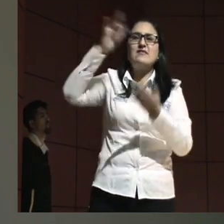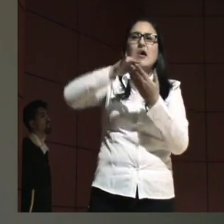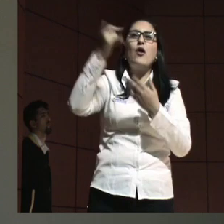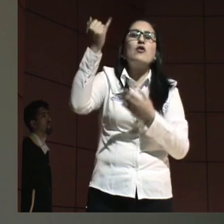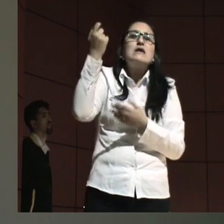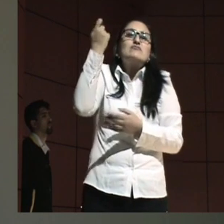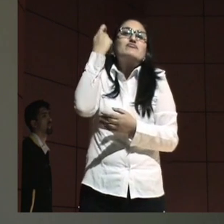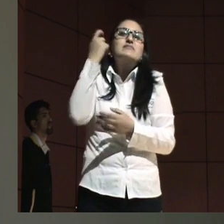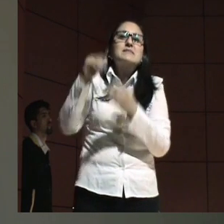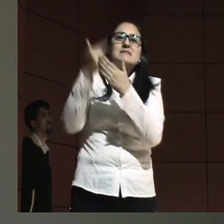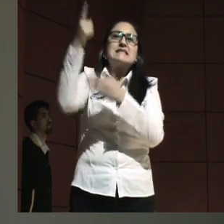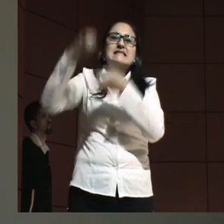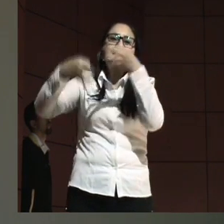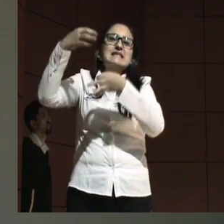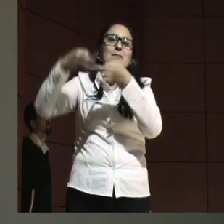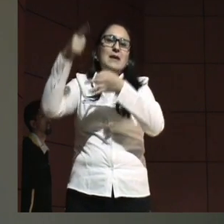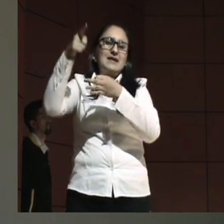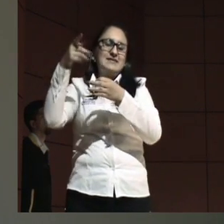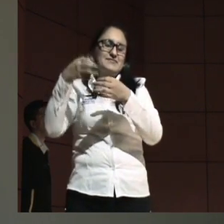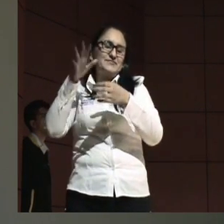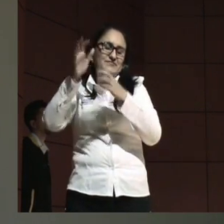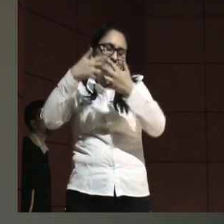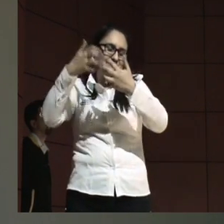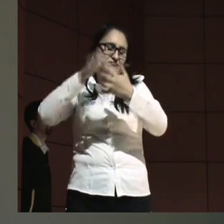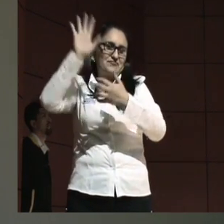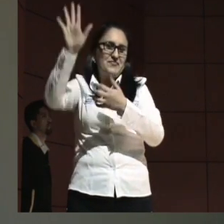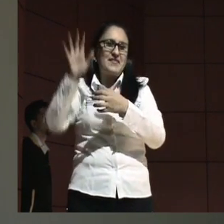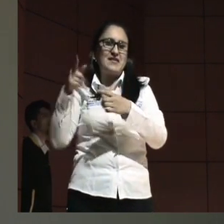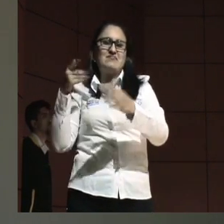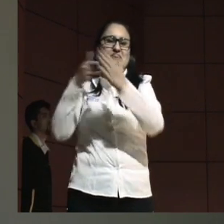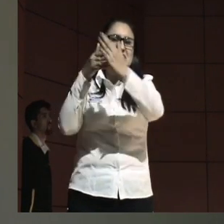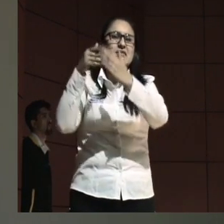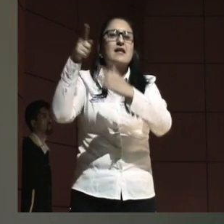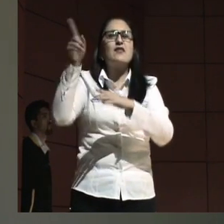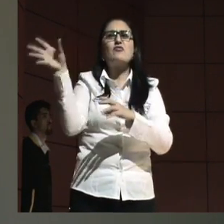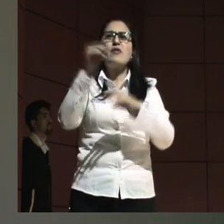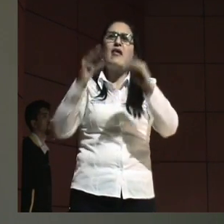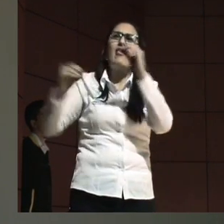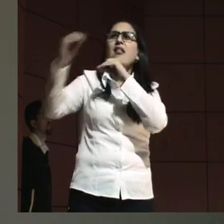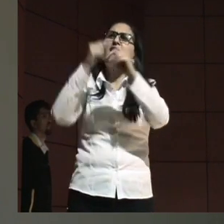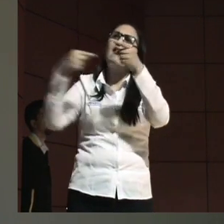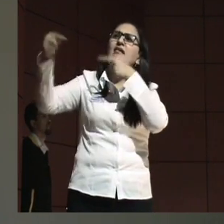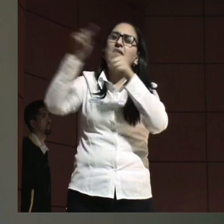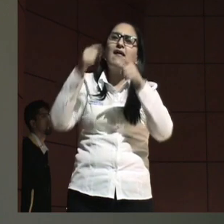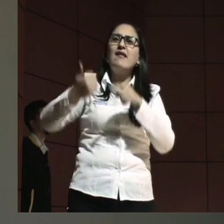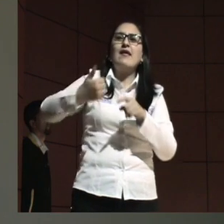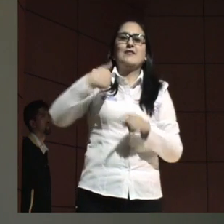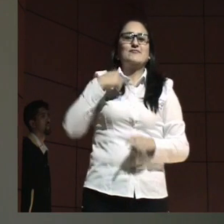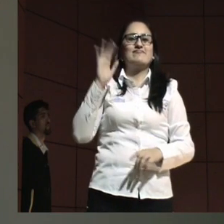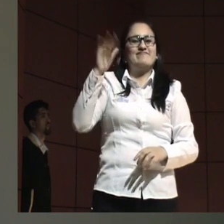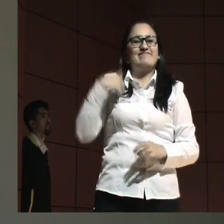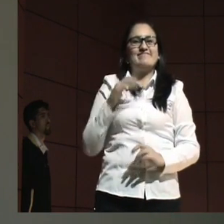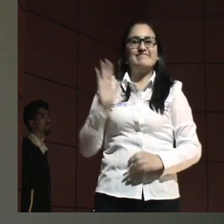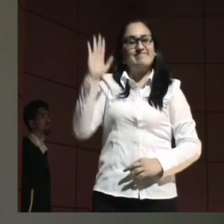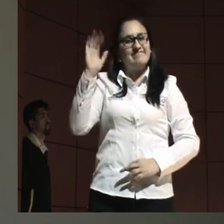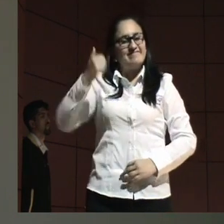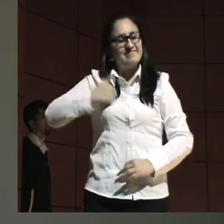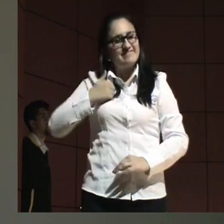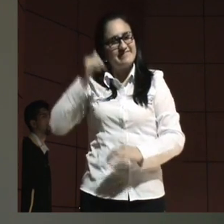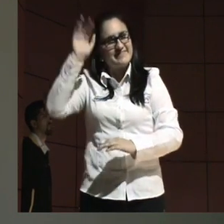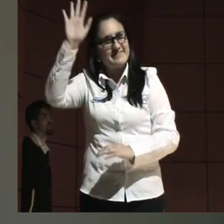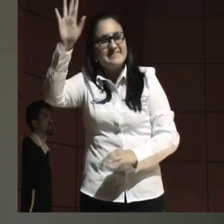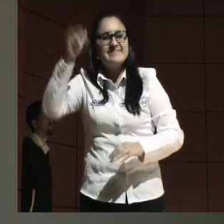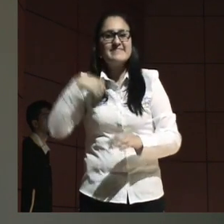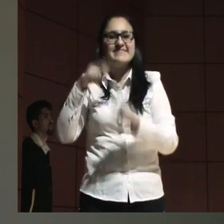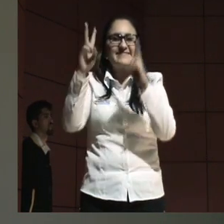implementando el sistema penal acusatorio, y todos hablaban, aproveché el escenario para hablar